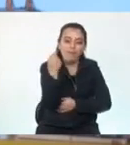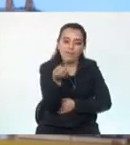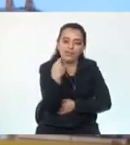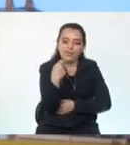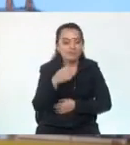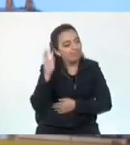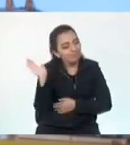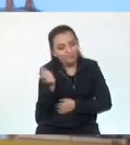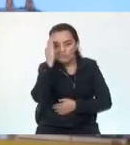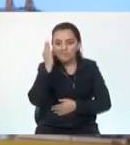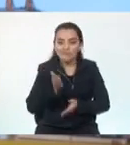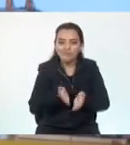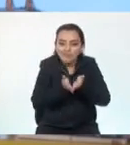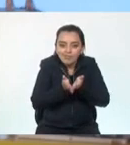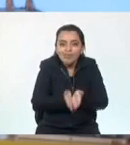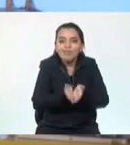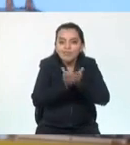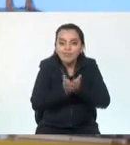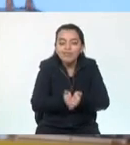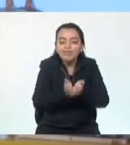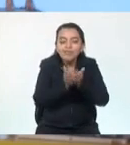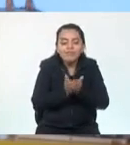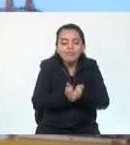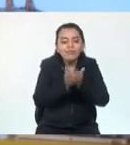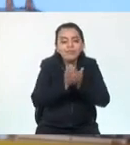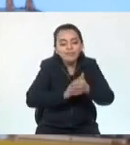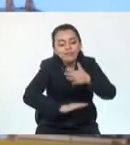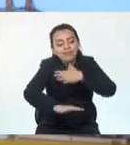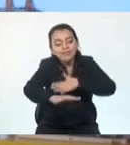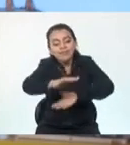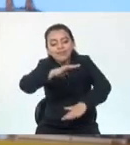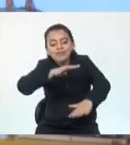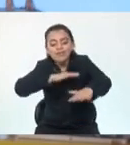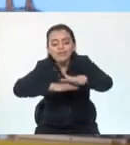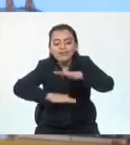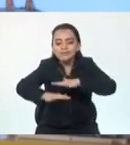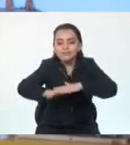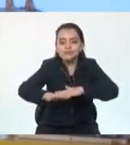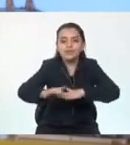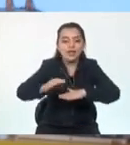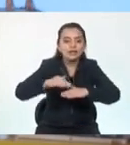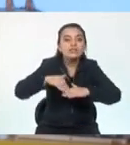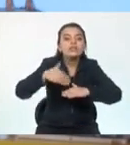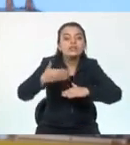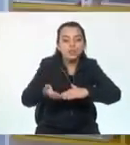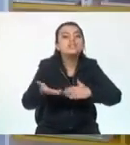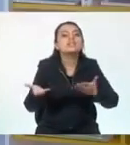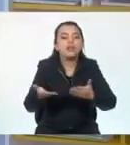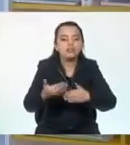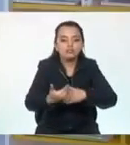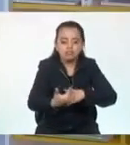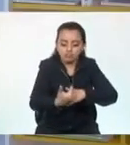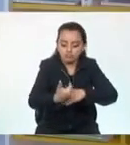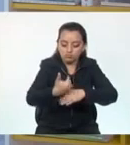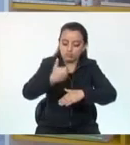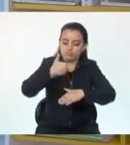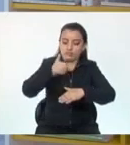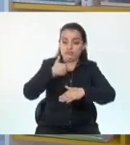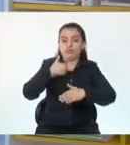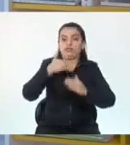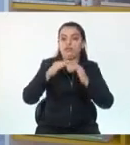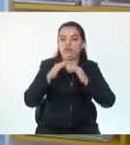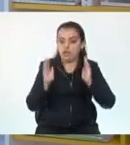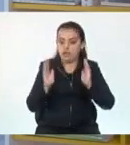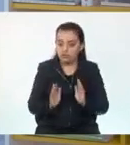¿Nos sirven si nosotros queremos ir de campo a una caminata y para no perdernos? Además de eso,